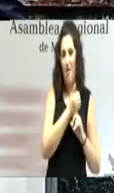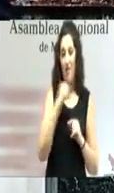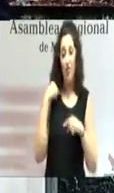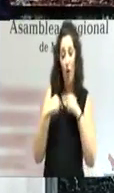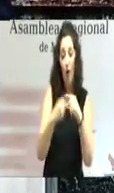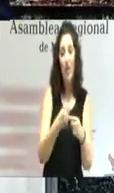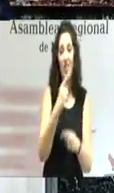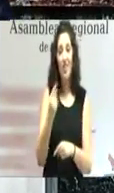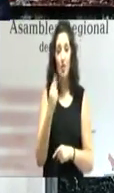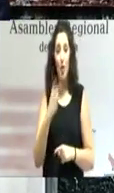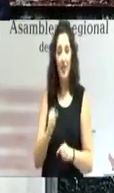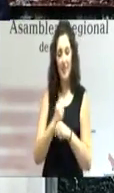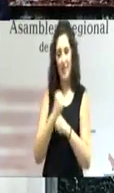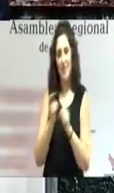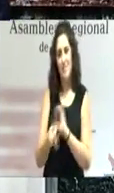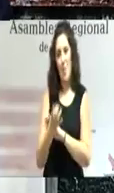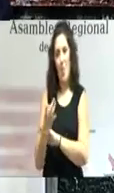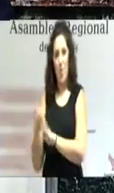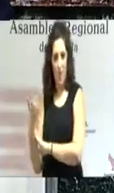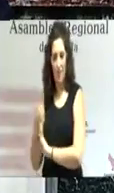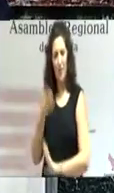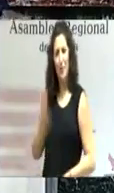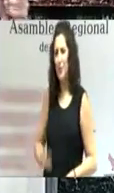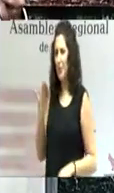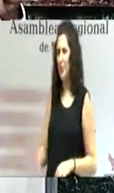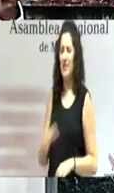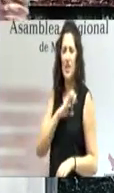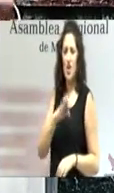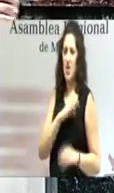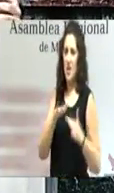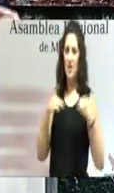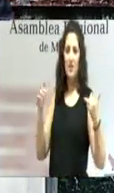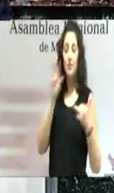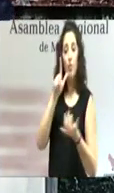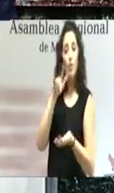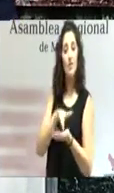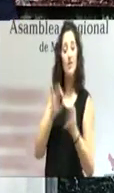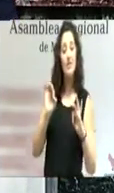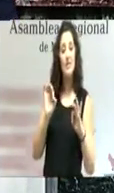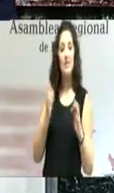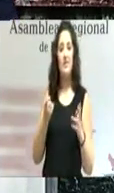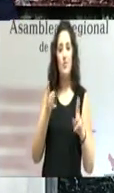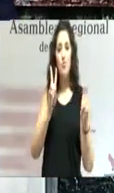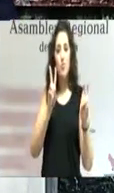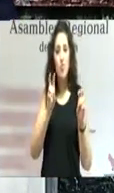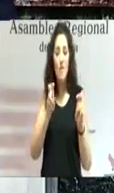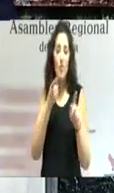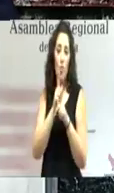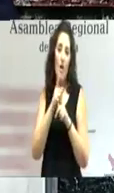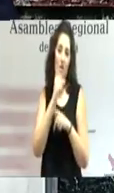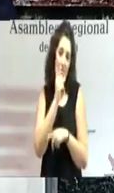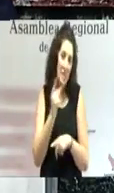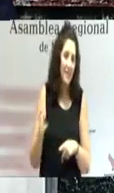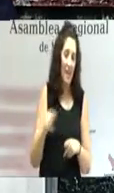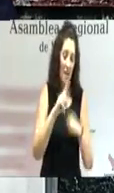empleos, y eso es muy importante, señorías, porque un nuevo centenar de familias